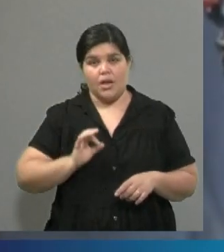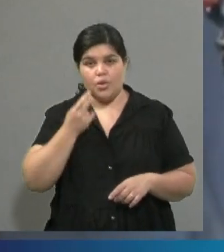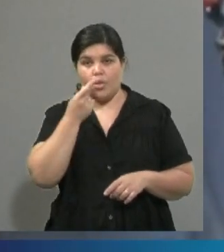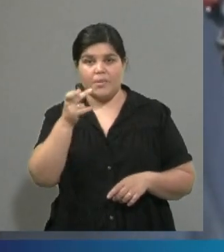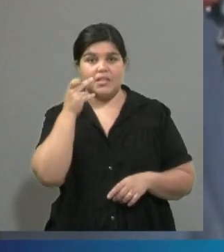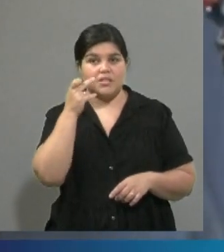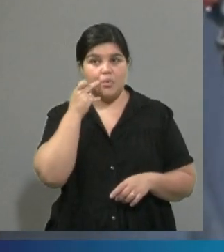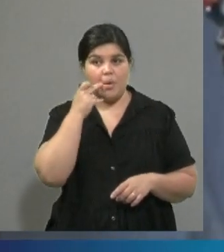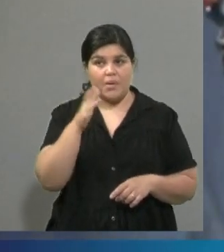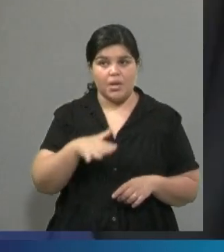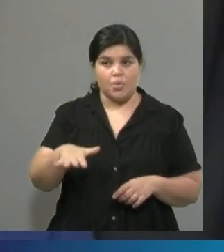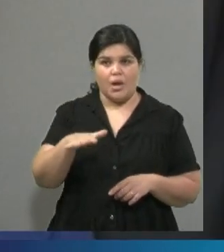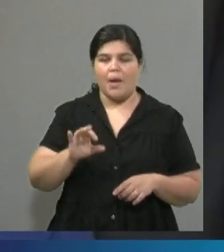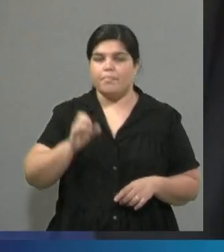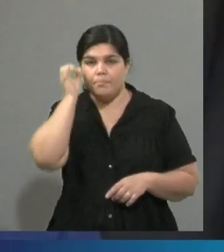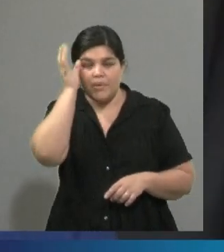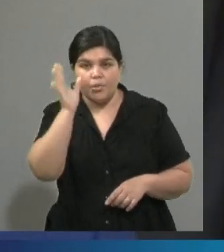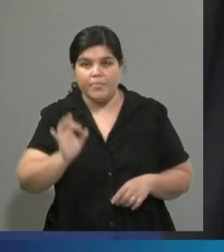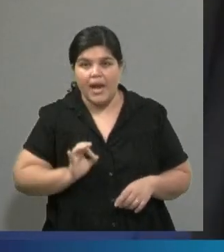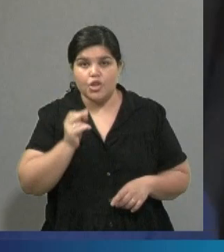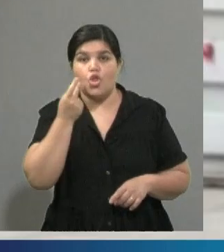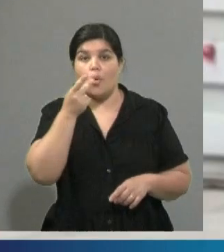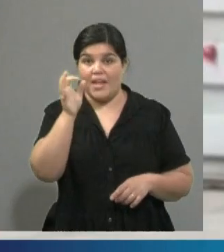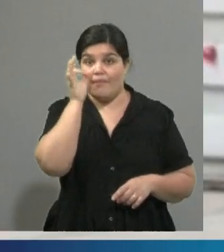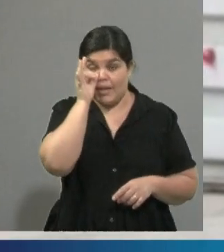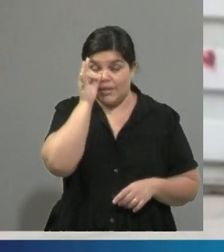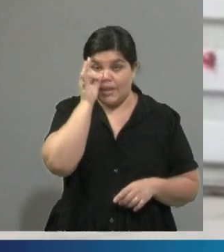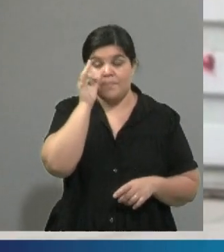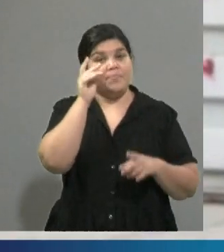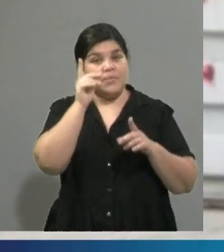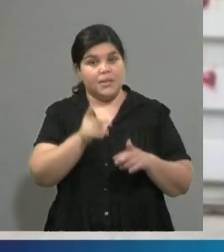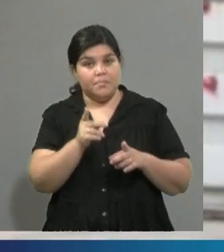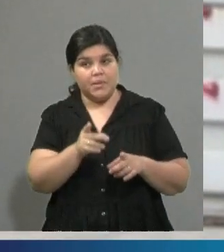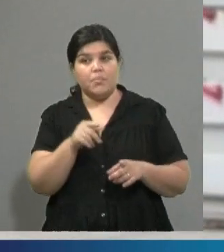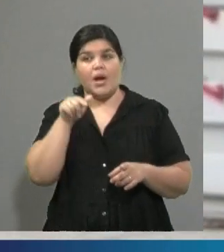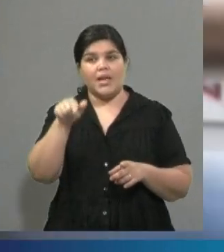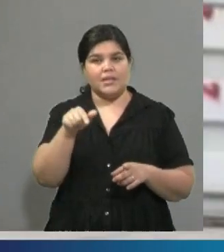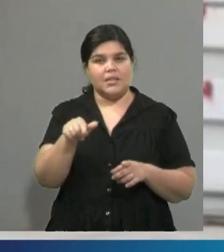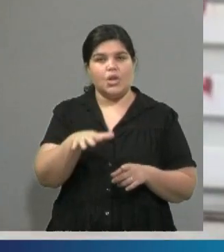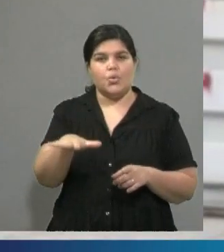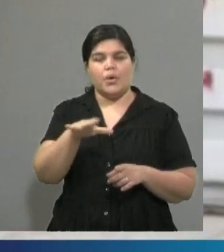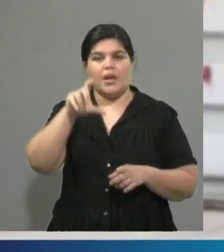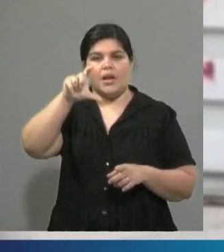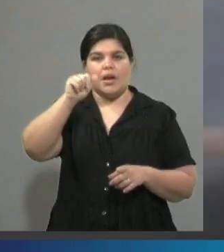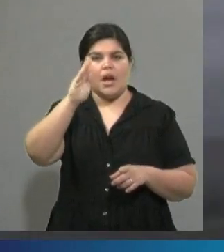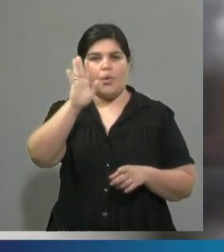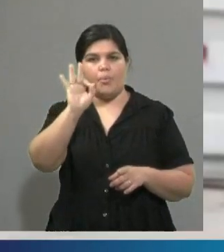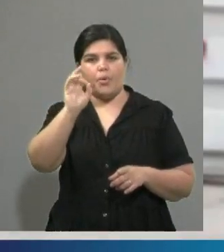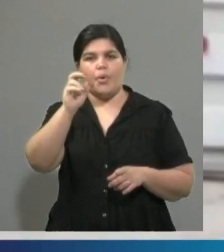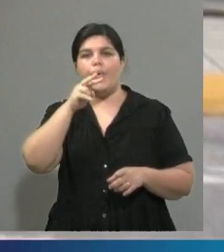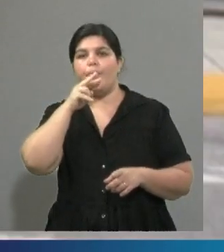Cabo Verde, 2020, perdón, en Cabo Verde, la misma ONU ha dicho que la detención en cierta forma es ilegal,